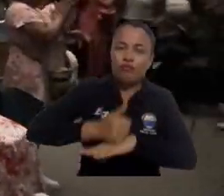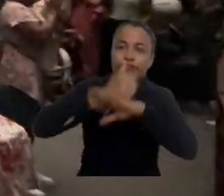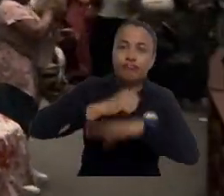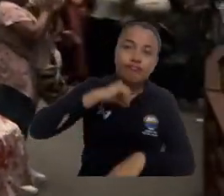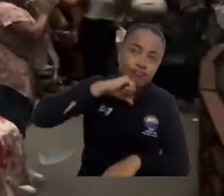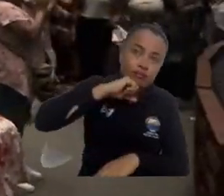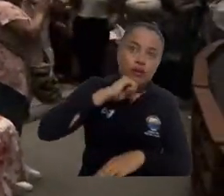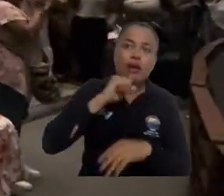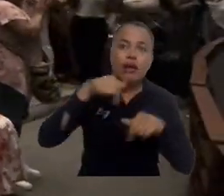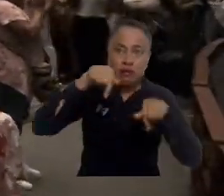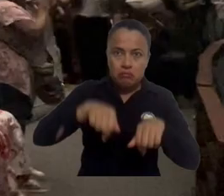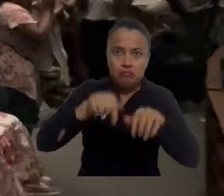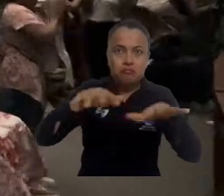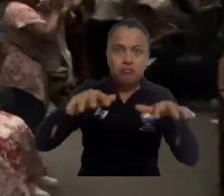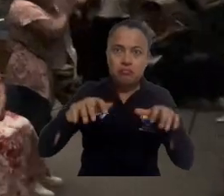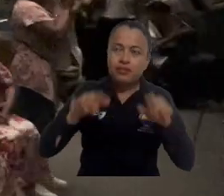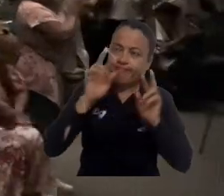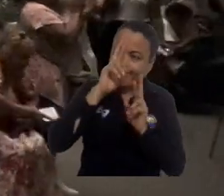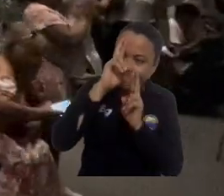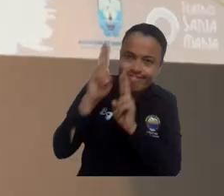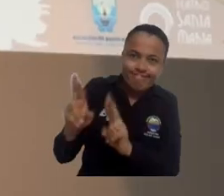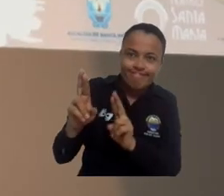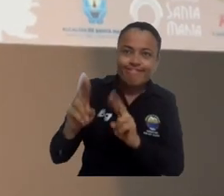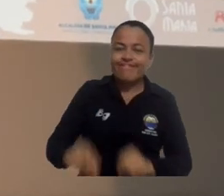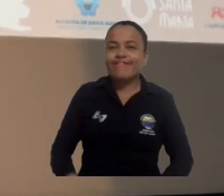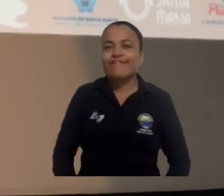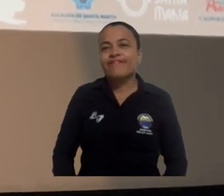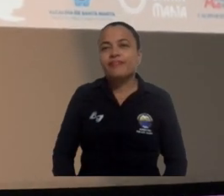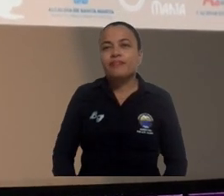Salazar también fue reconocido en este escenario.